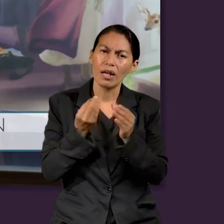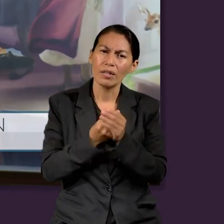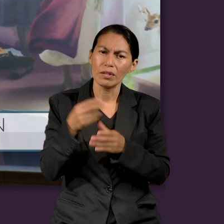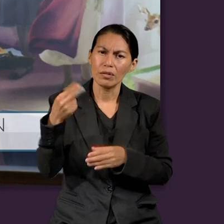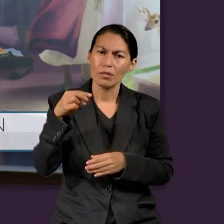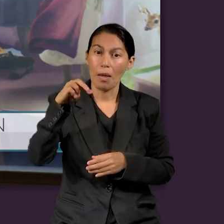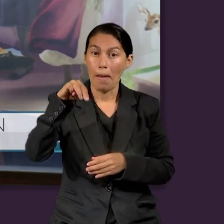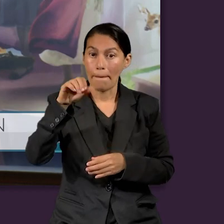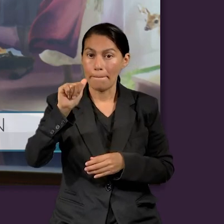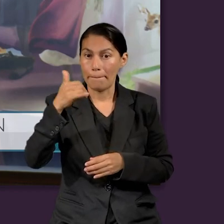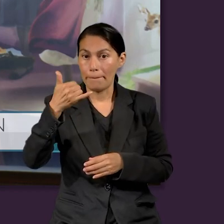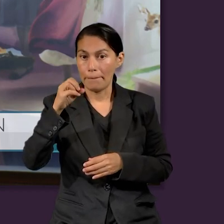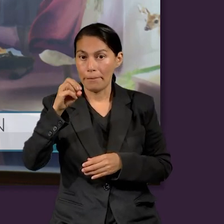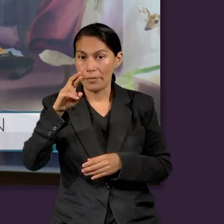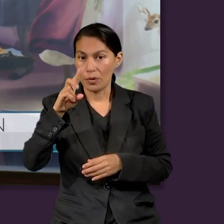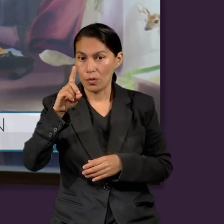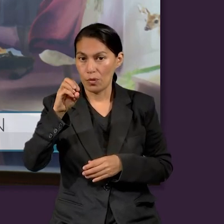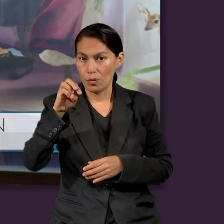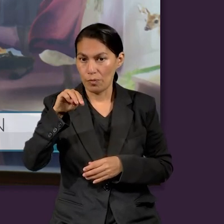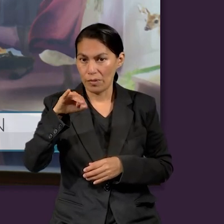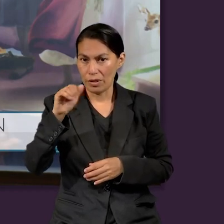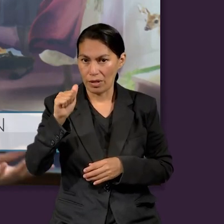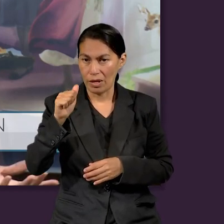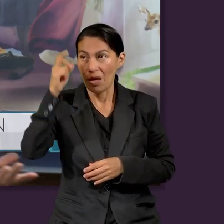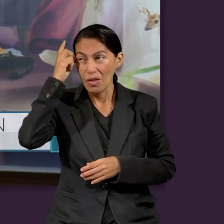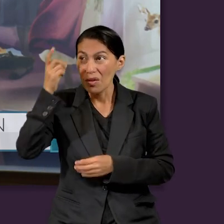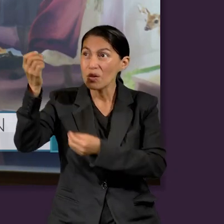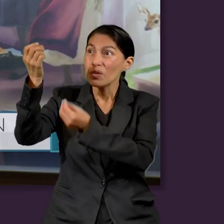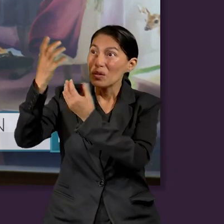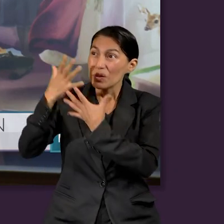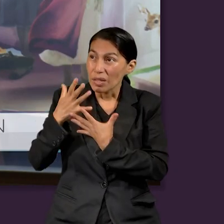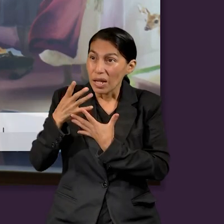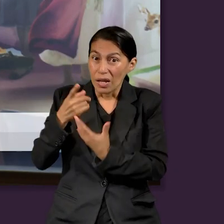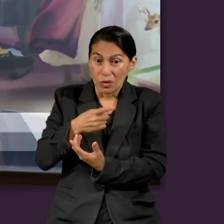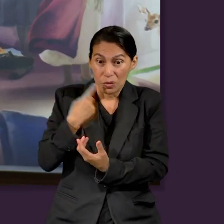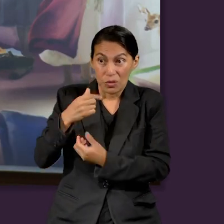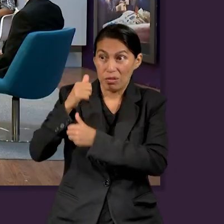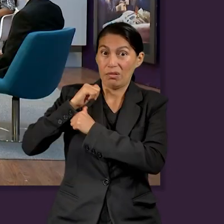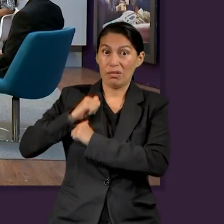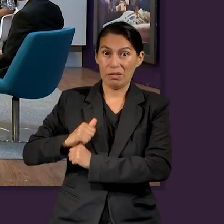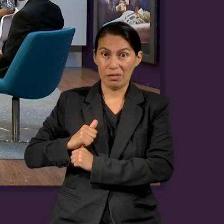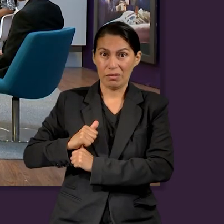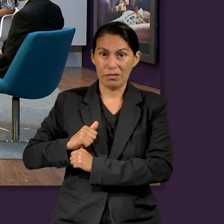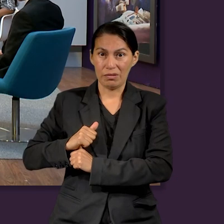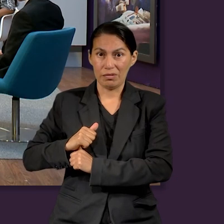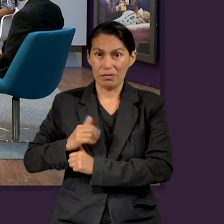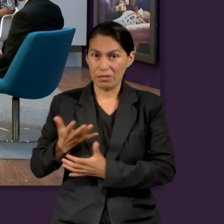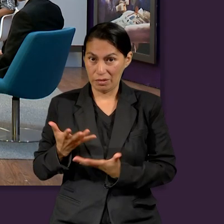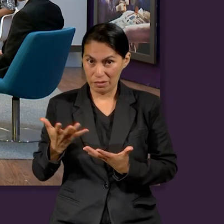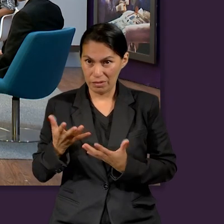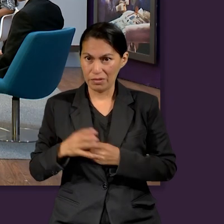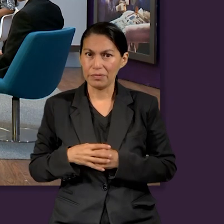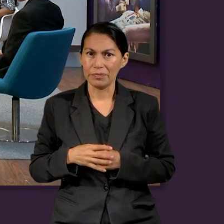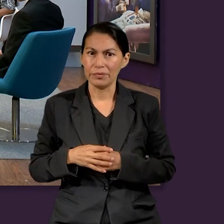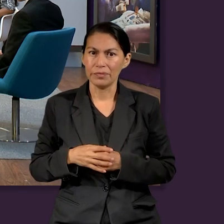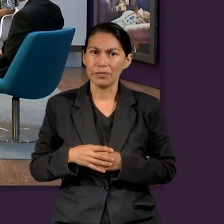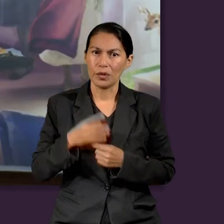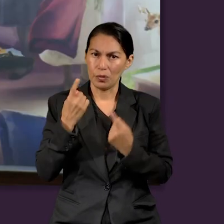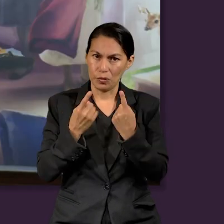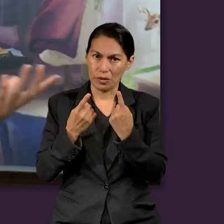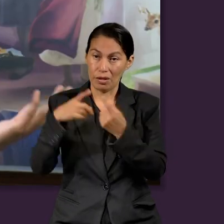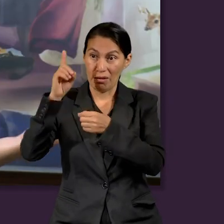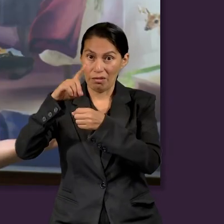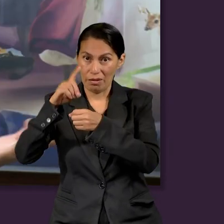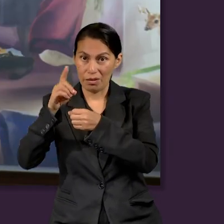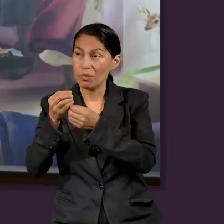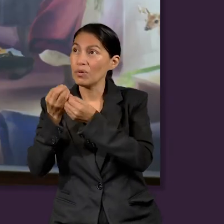Entonces, aquí aprendemos a que somos mayordomos de lo que Dios nos da. Y una de las preguntas que siempre resaltaba en clase era,